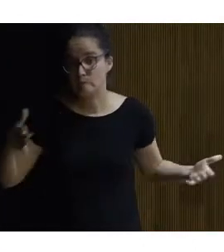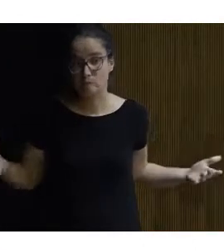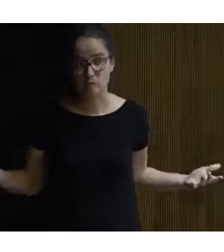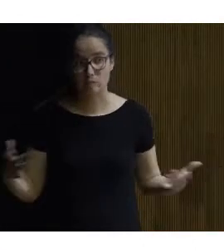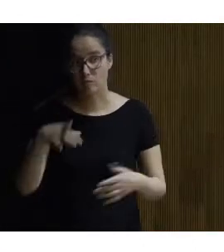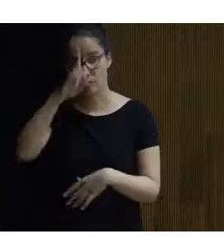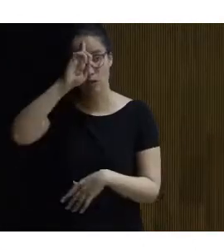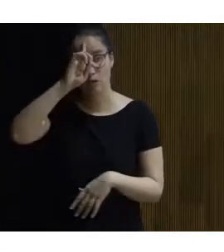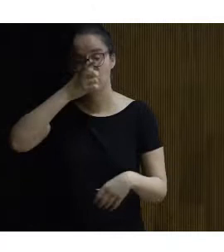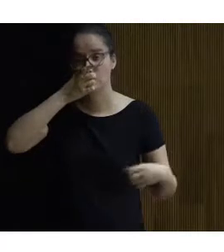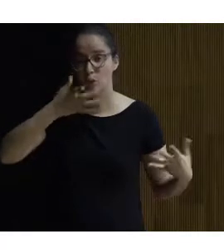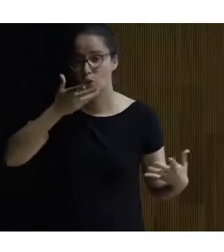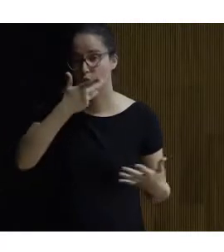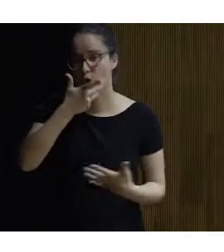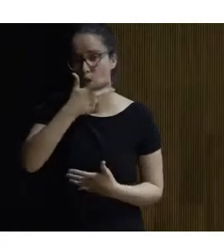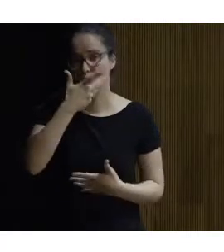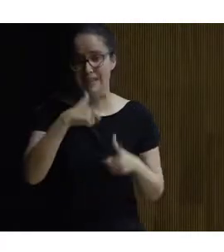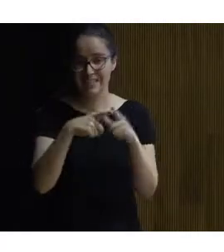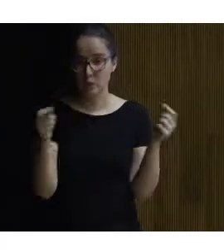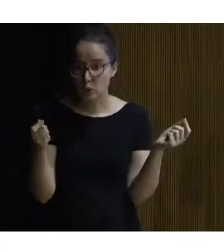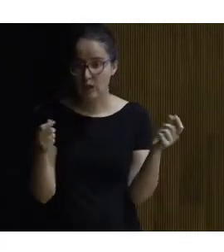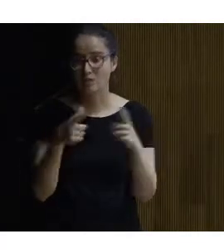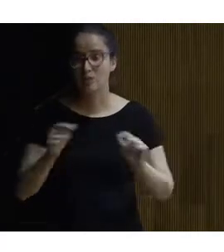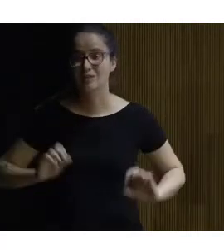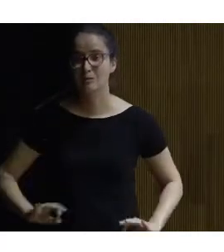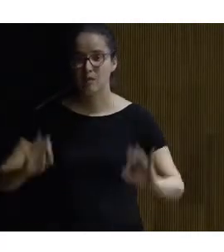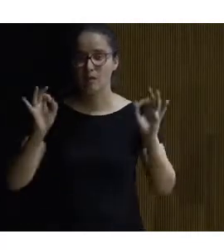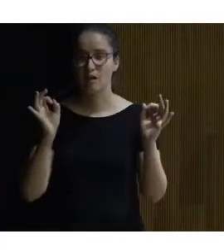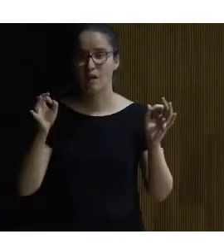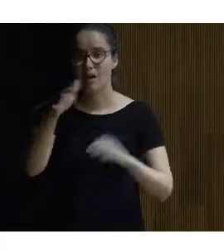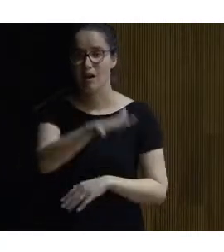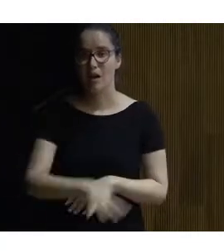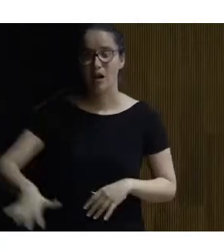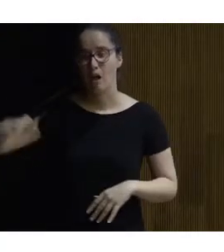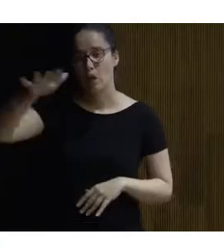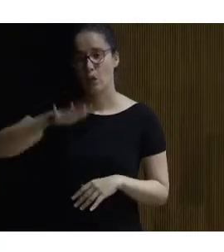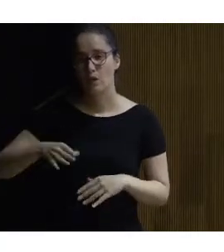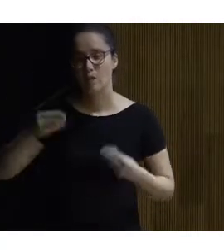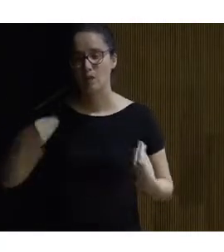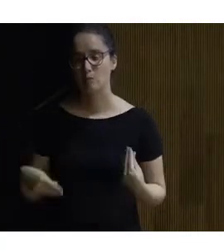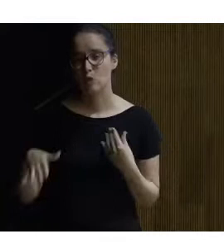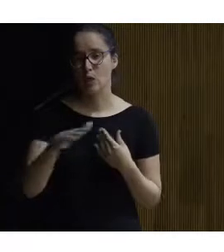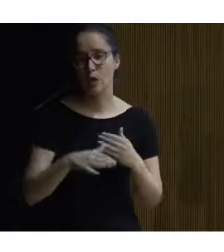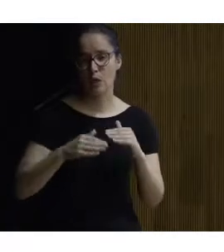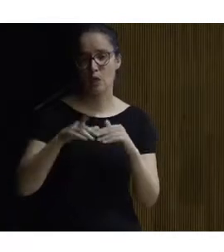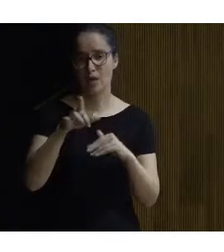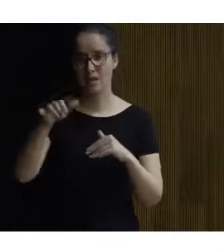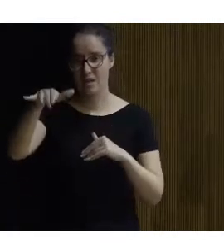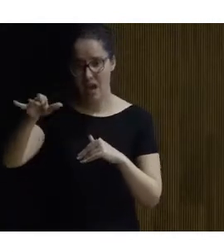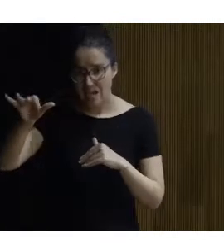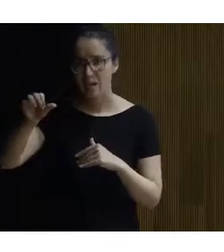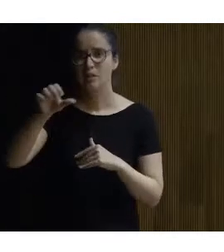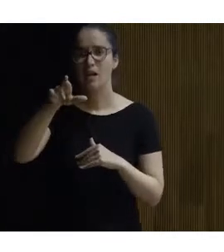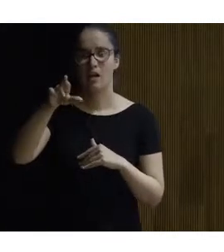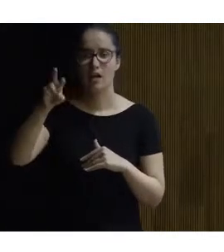no sé si bueno conocéis Asturias sobre todo la zona oriente pues un poco la zona llane arriba de sella